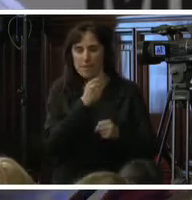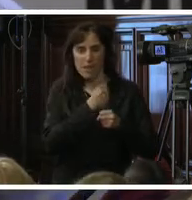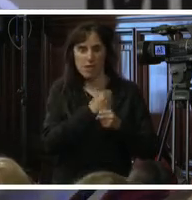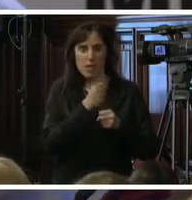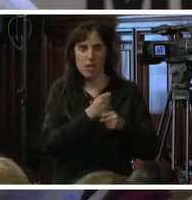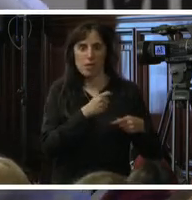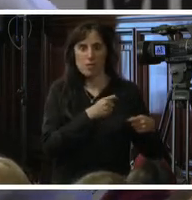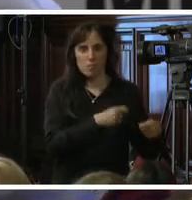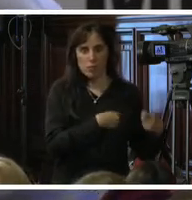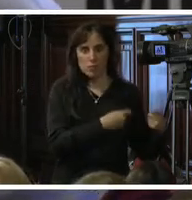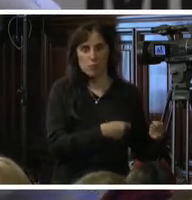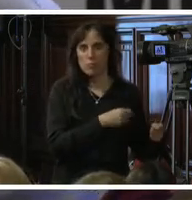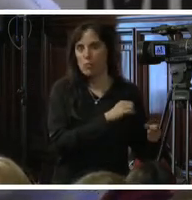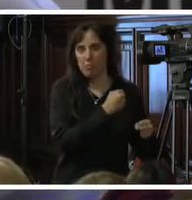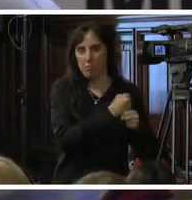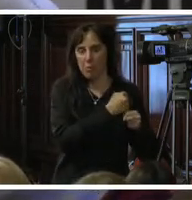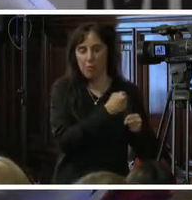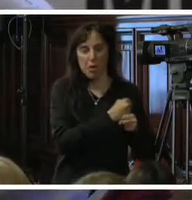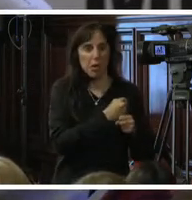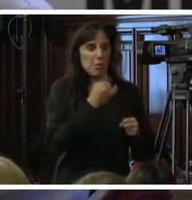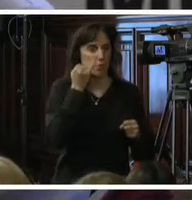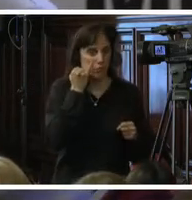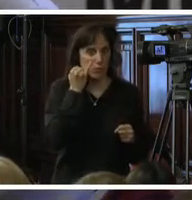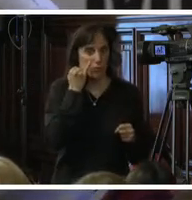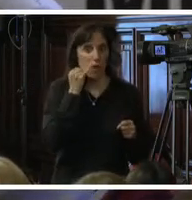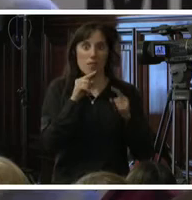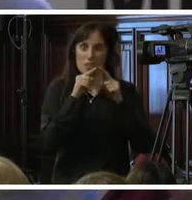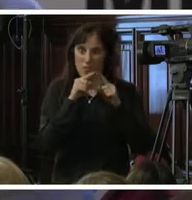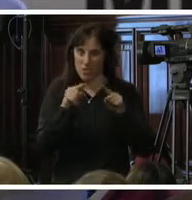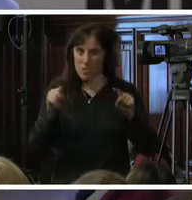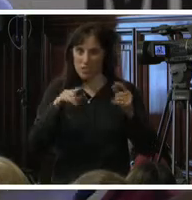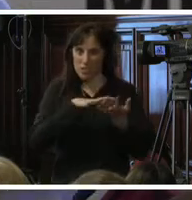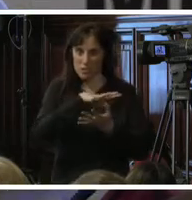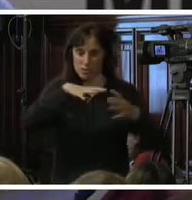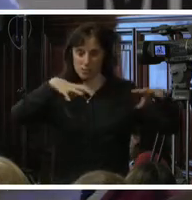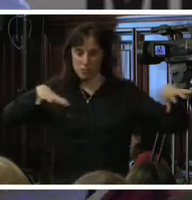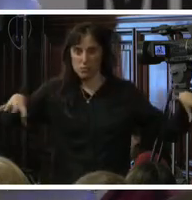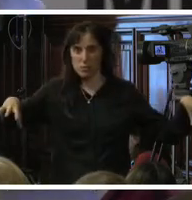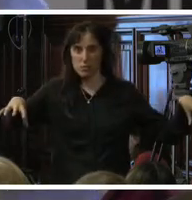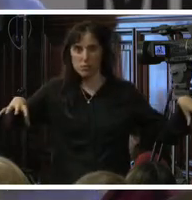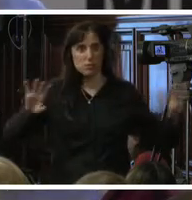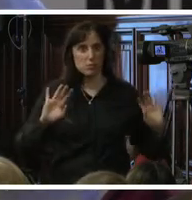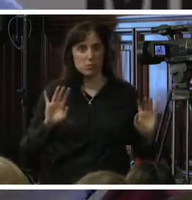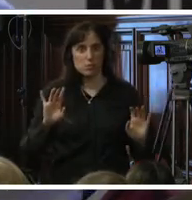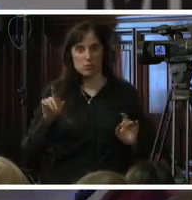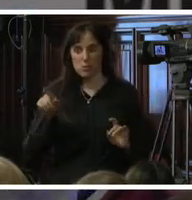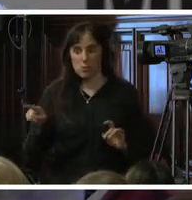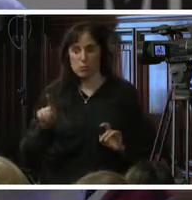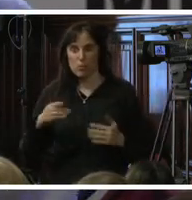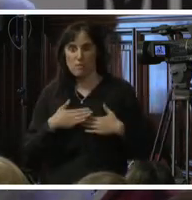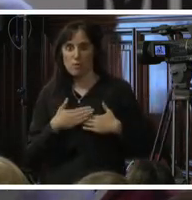y actividades laborales o actividades laborales o actividades sexuales, pero que no son